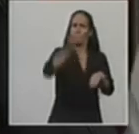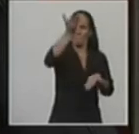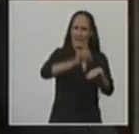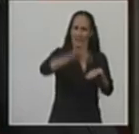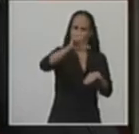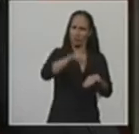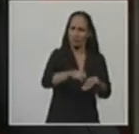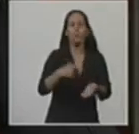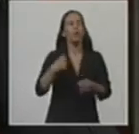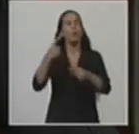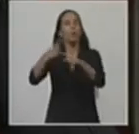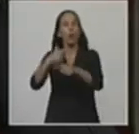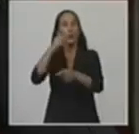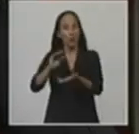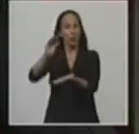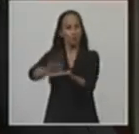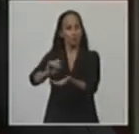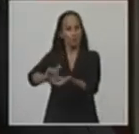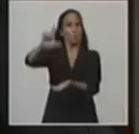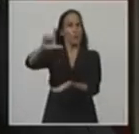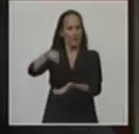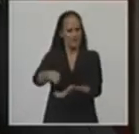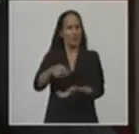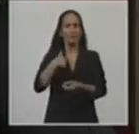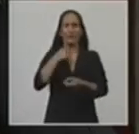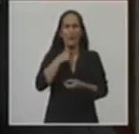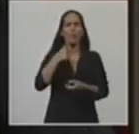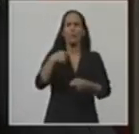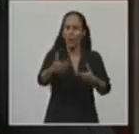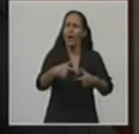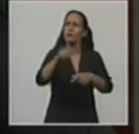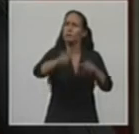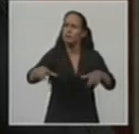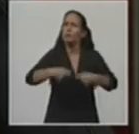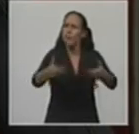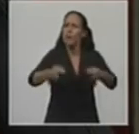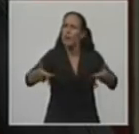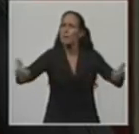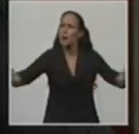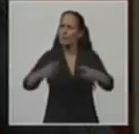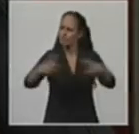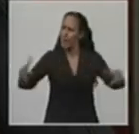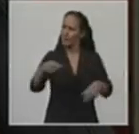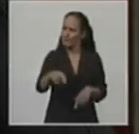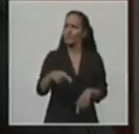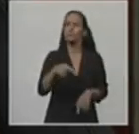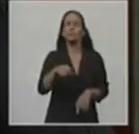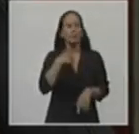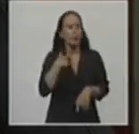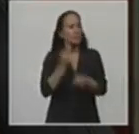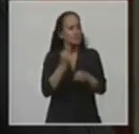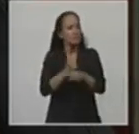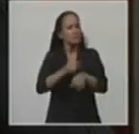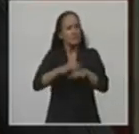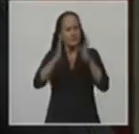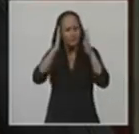la asignación universal por hijo para llegar a cada vez más niños. Además, me comprometo a trabajar para que al final